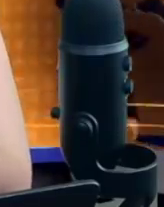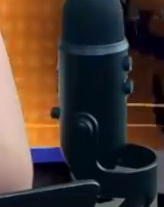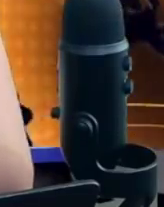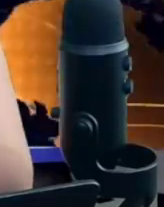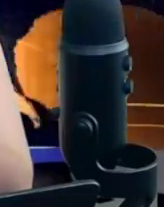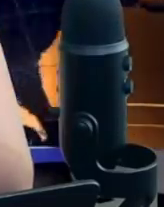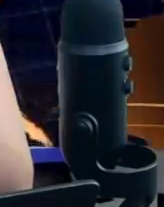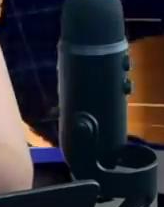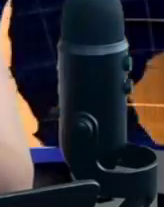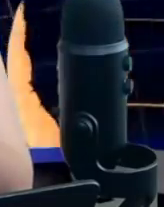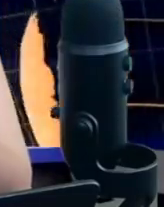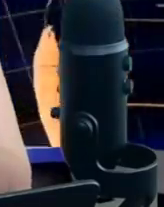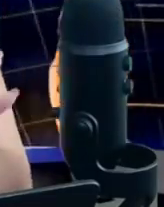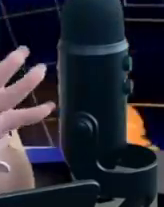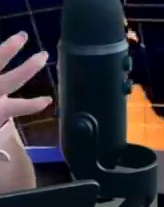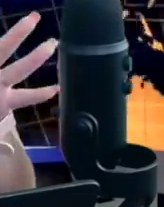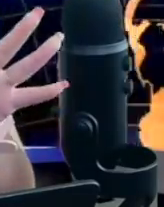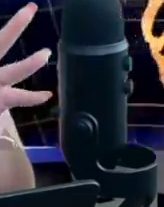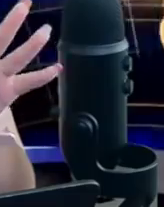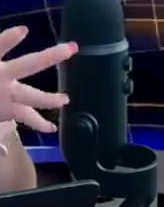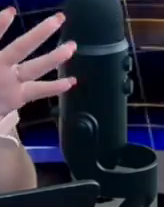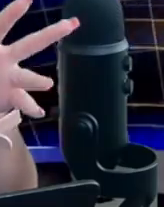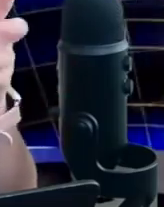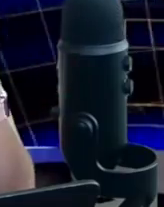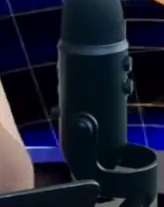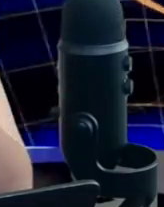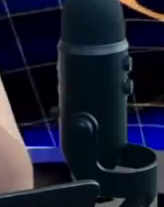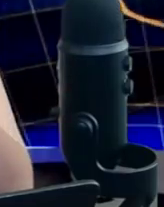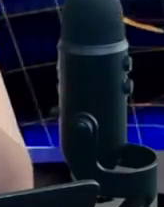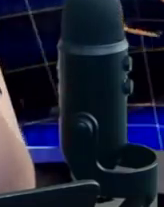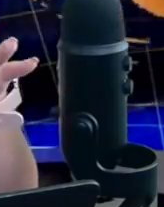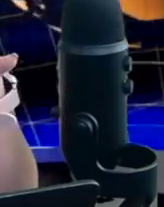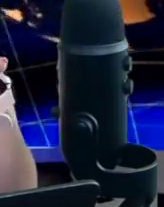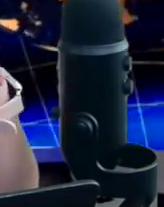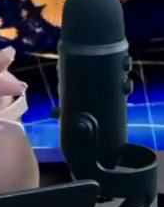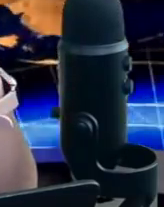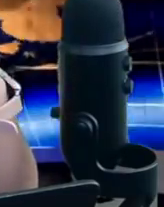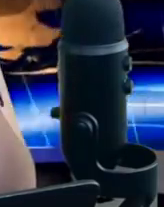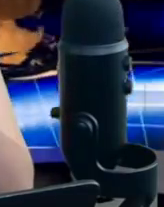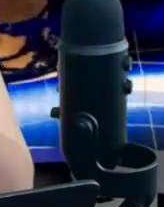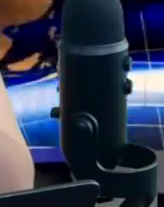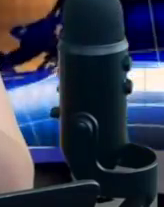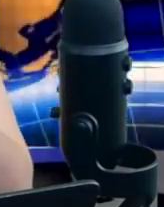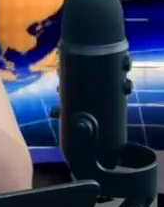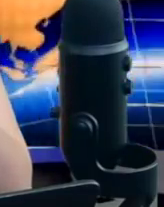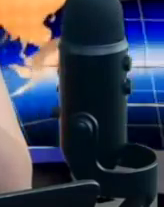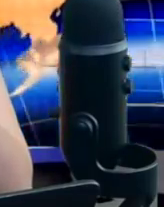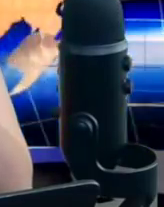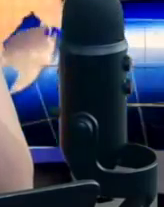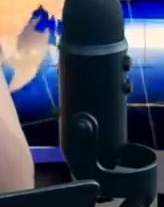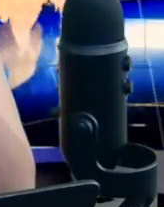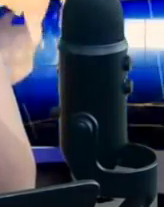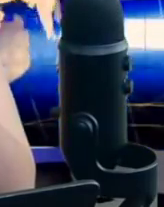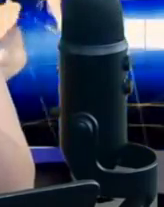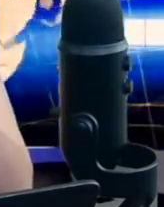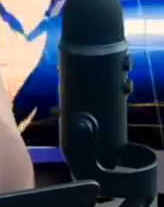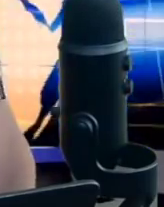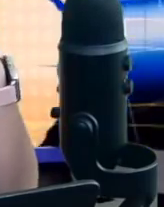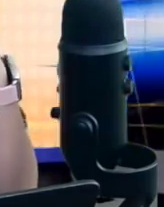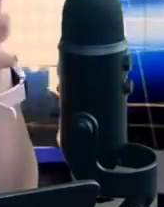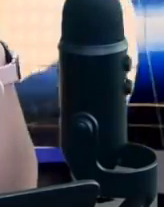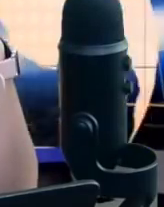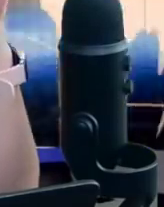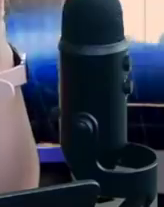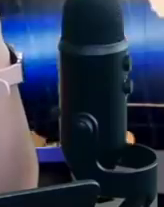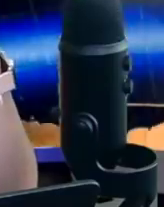qué es lo que está pasando porque resulta que por ahí salió un peligroso delincuente